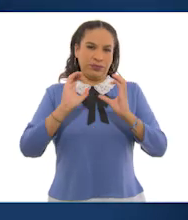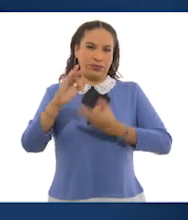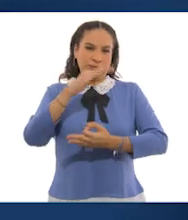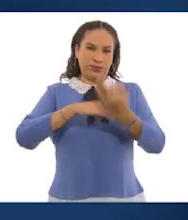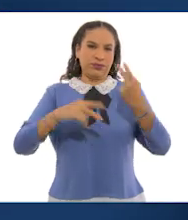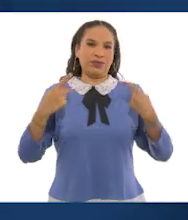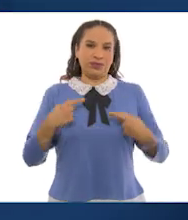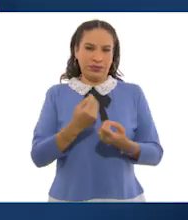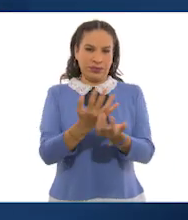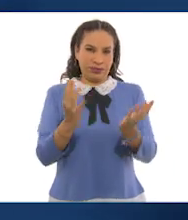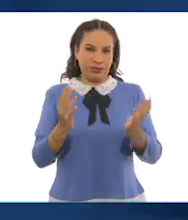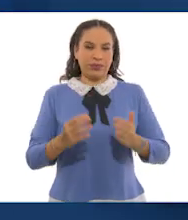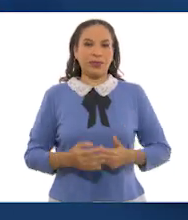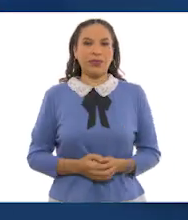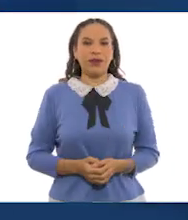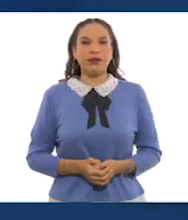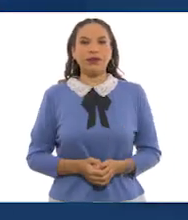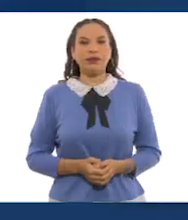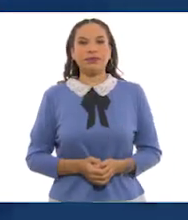los otros.